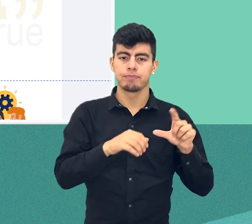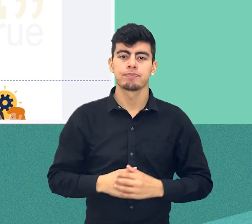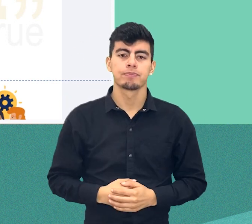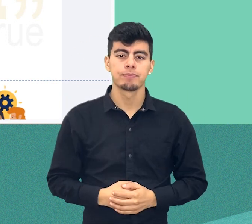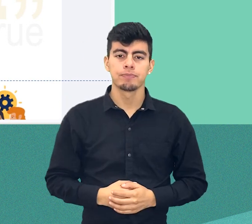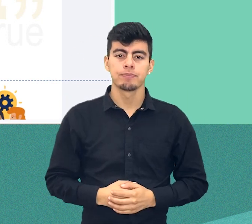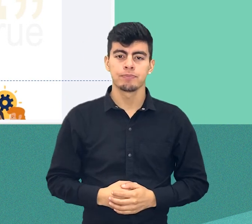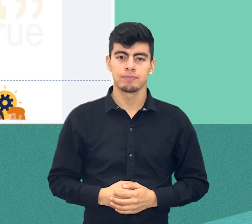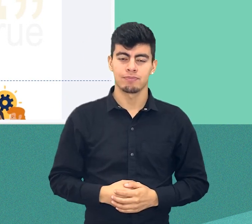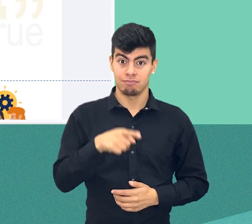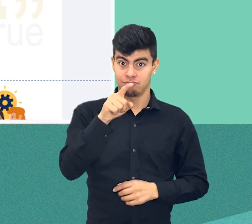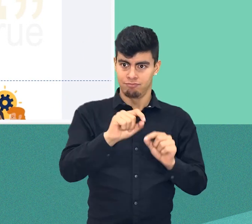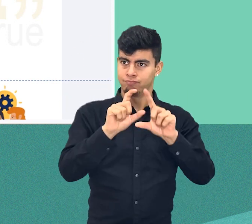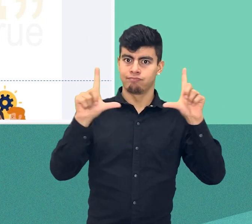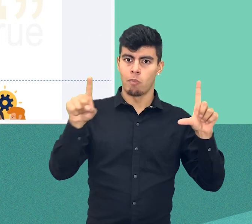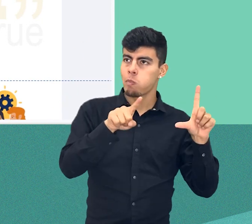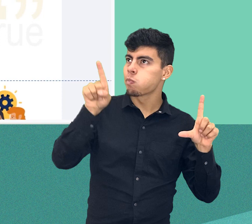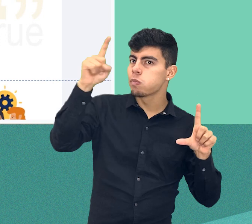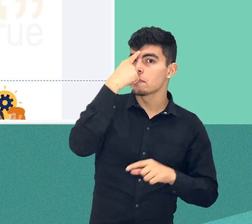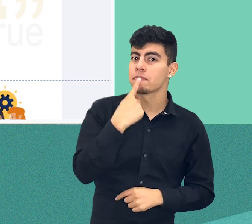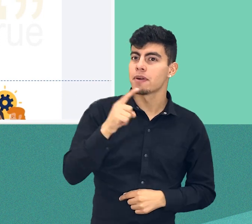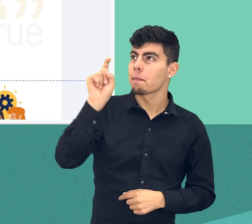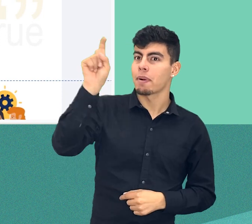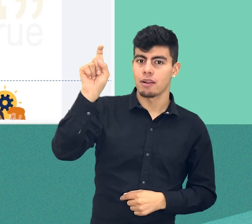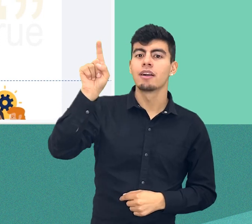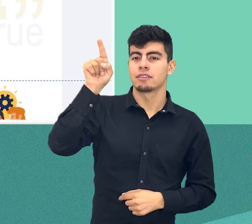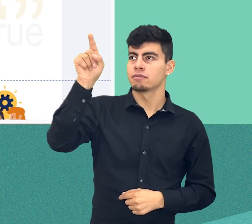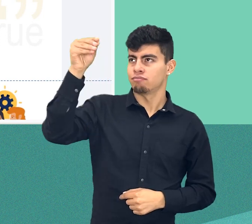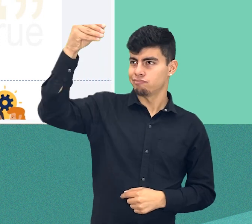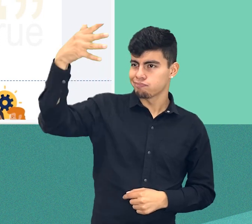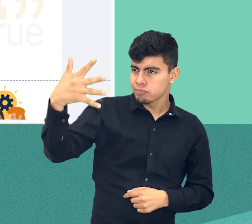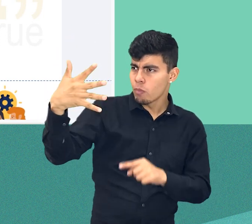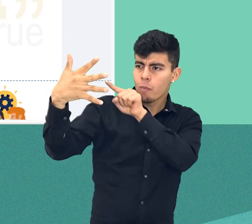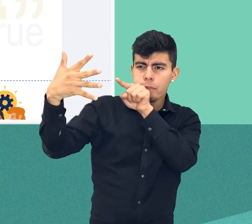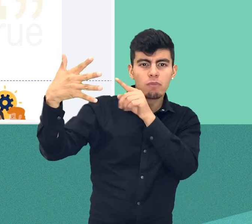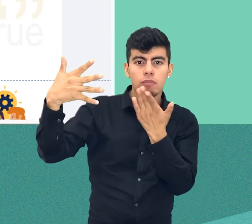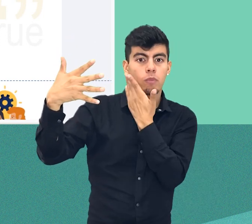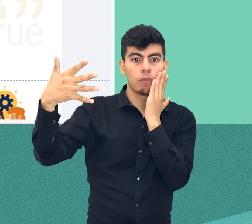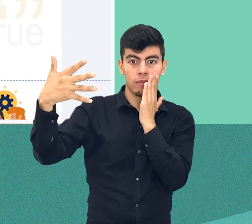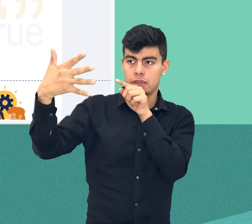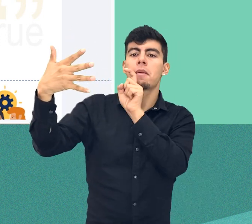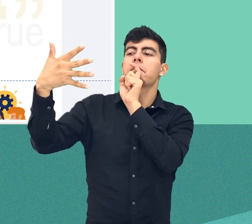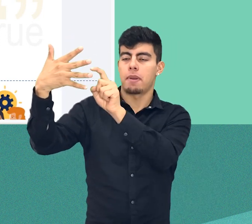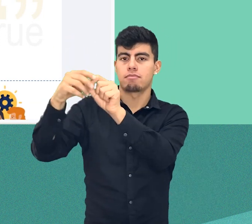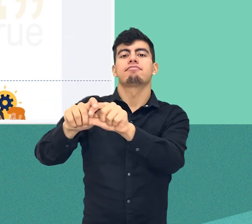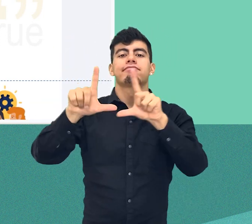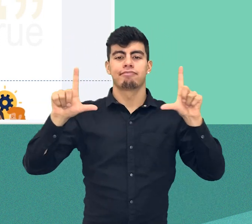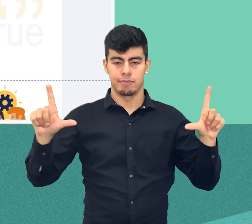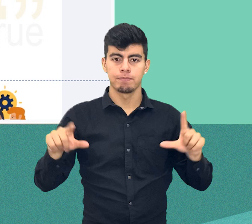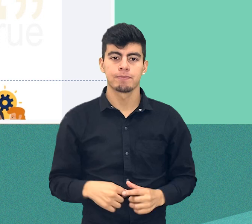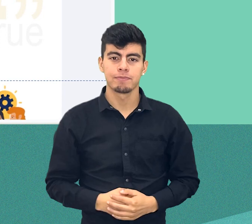UDIARROA, podemos ingresar al libro de calificaciones. Ubicaremos nuestro nombre en la parte superior derecha de la